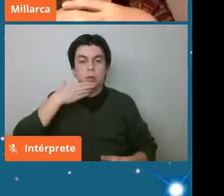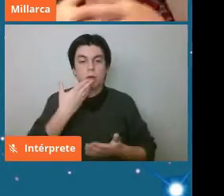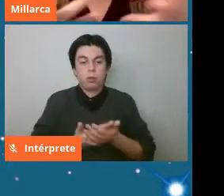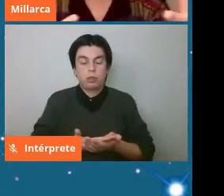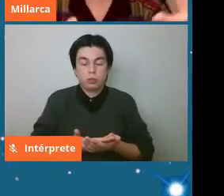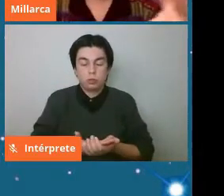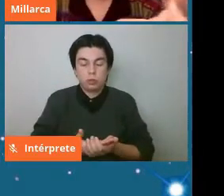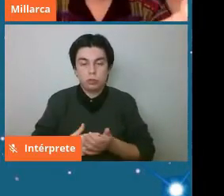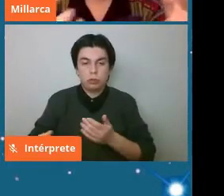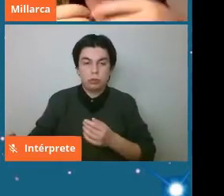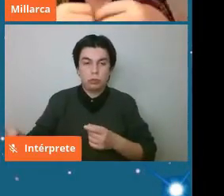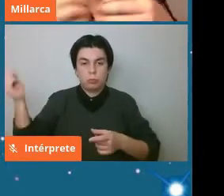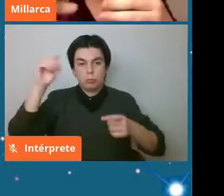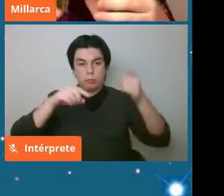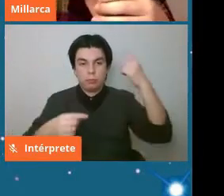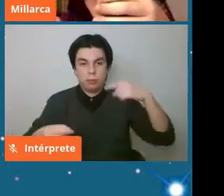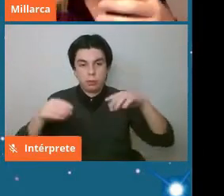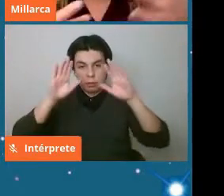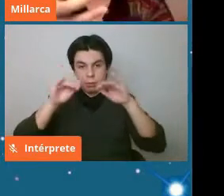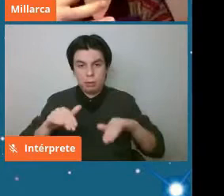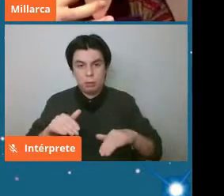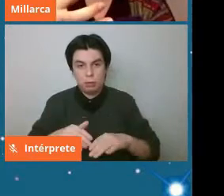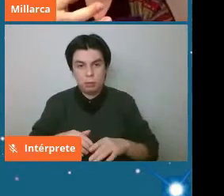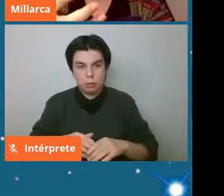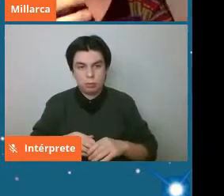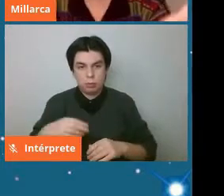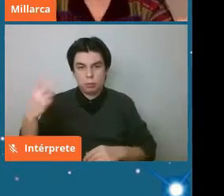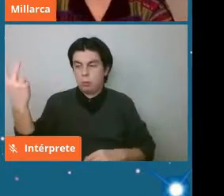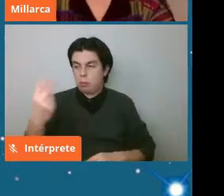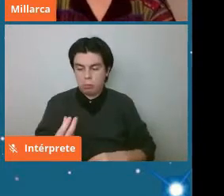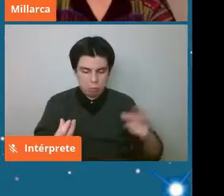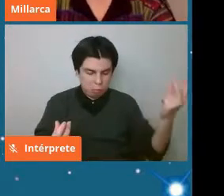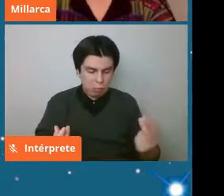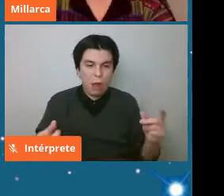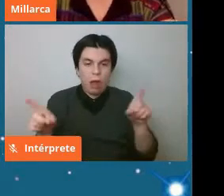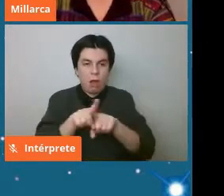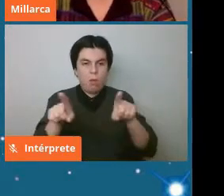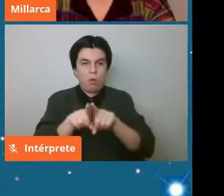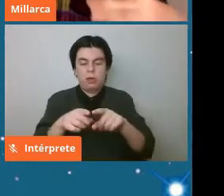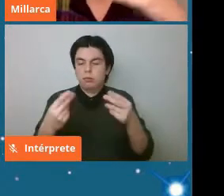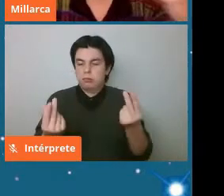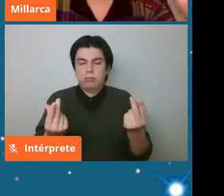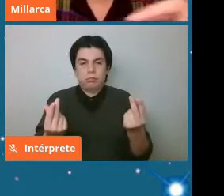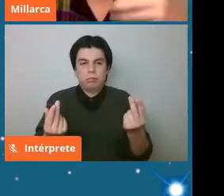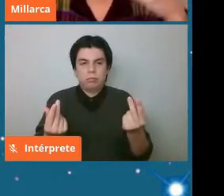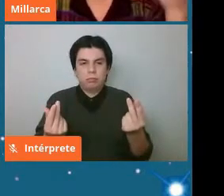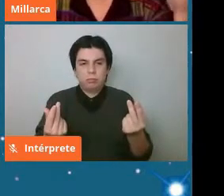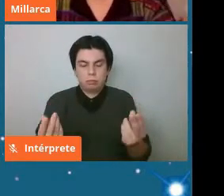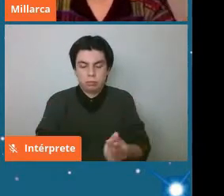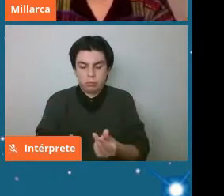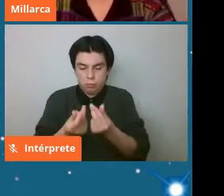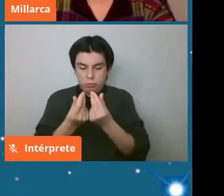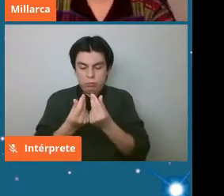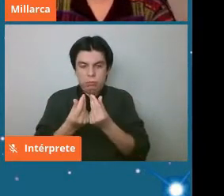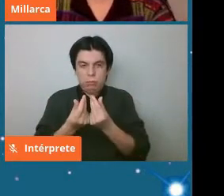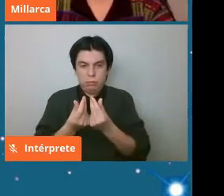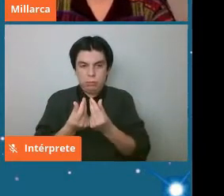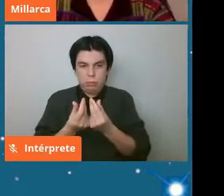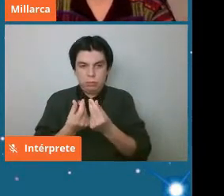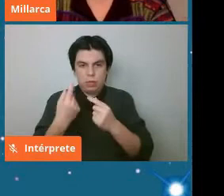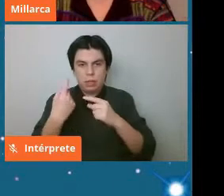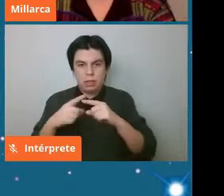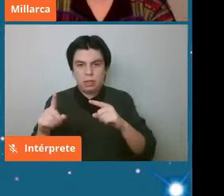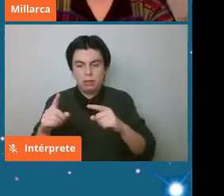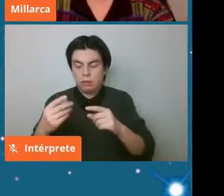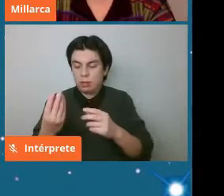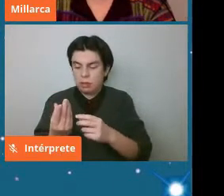eran la misma cosa o sea que una piedra iba a ser igual que la otra sin embargo acá se reconocieron muchos tipos